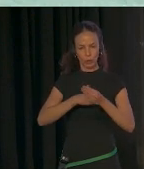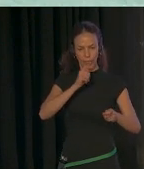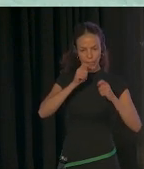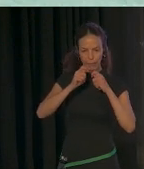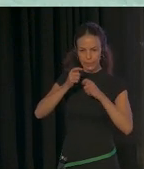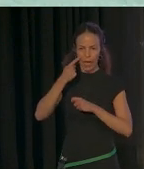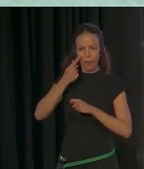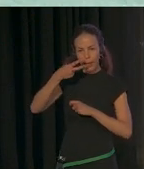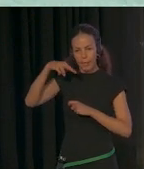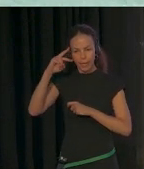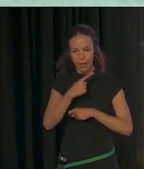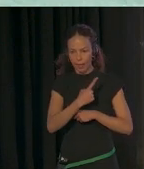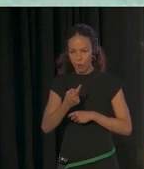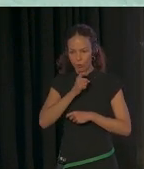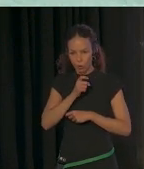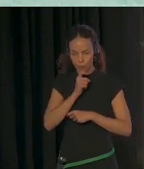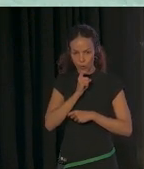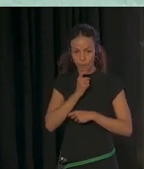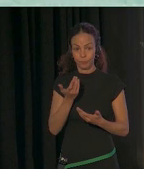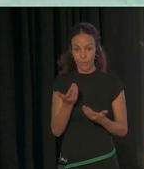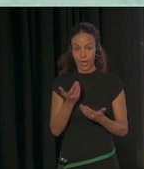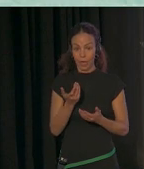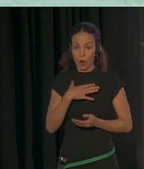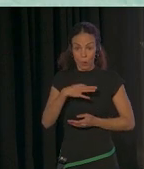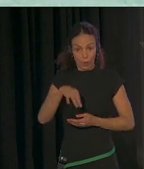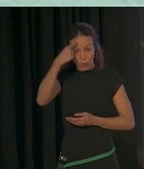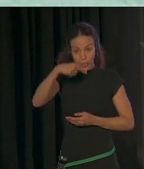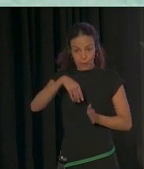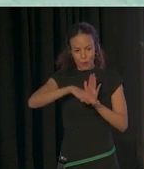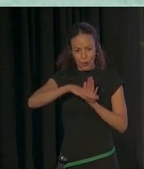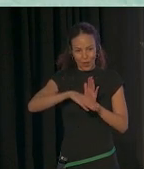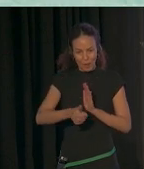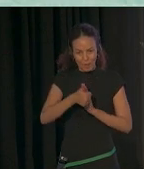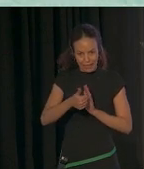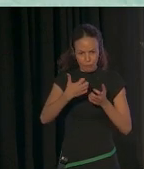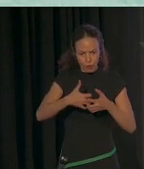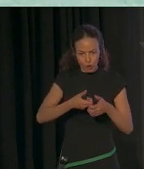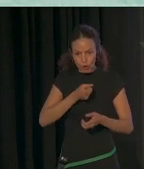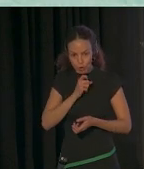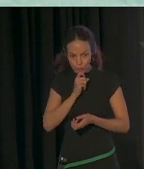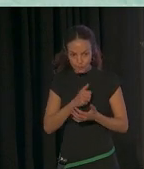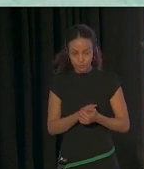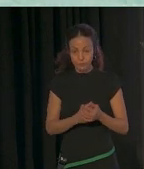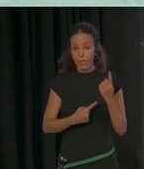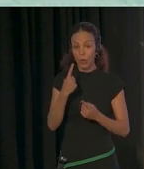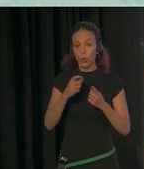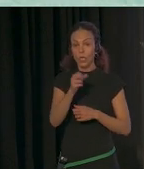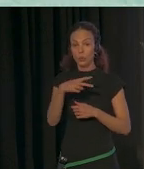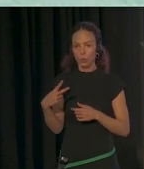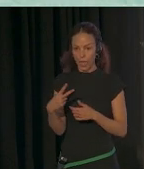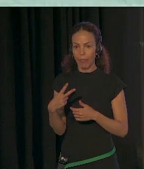experiencias después de asistir. Así que así podremos saber un poco más del programa y cómo funciona y algunos de los resultados